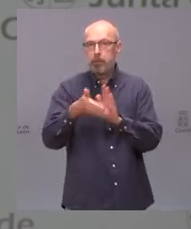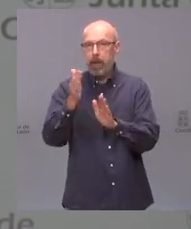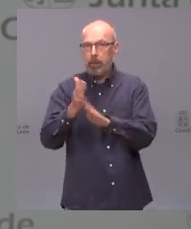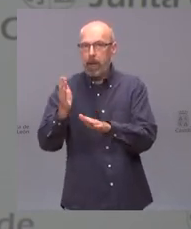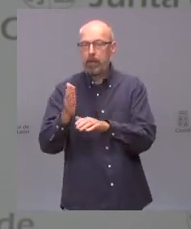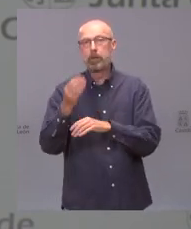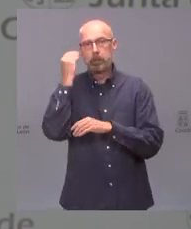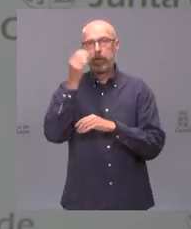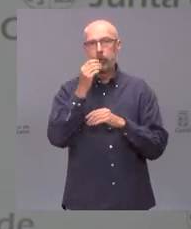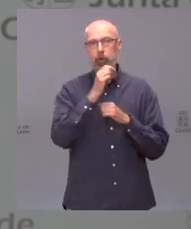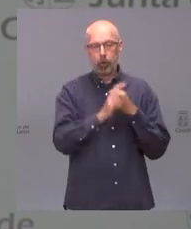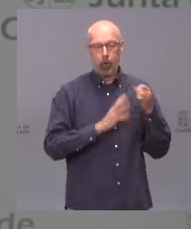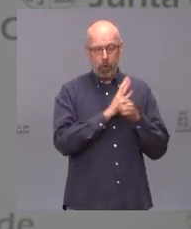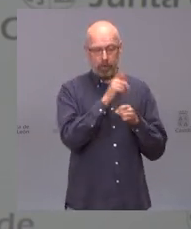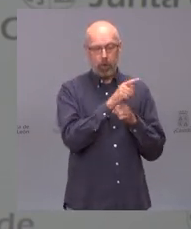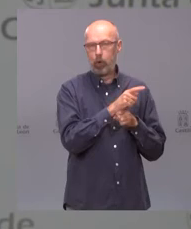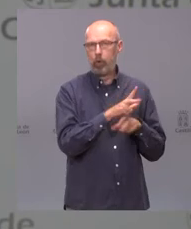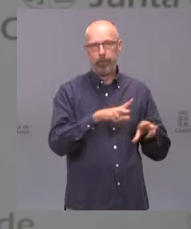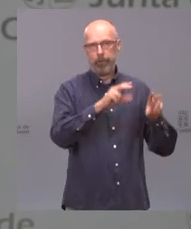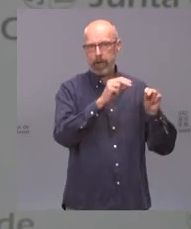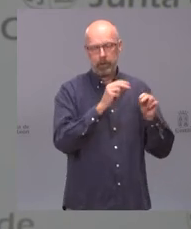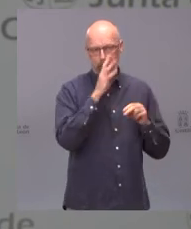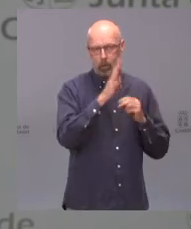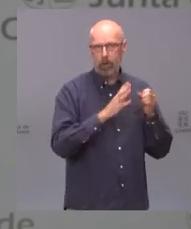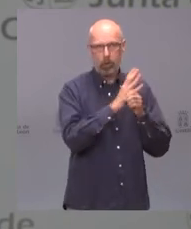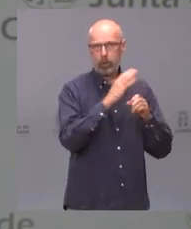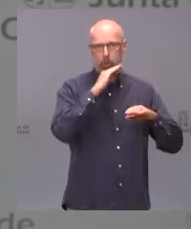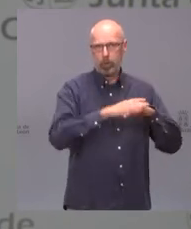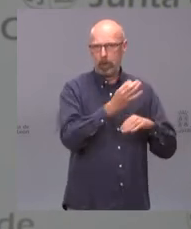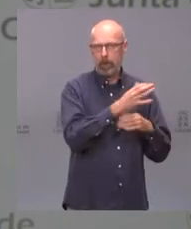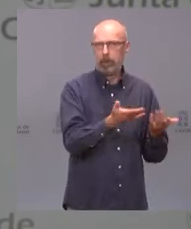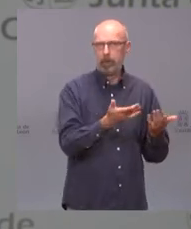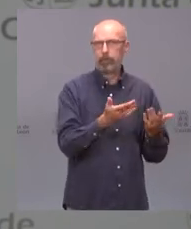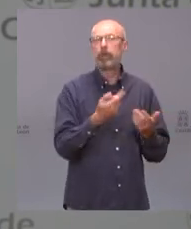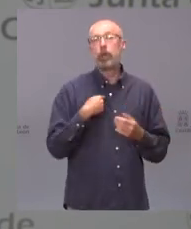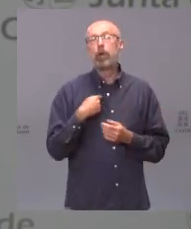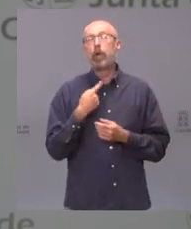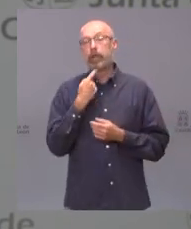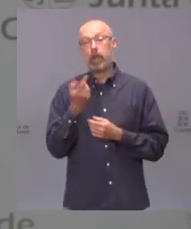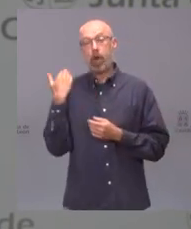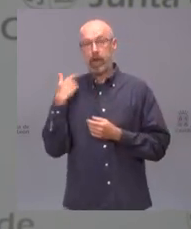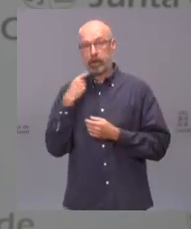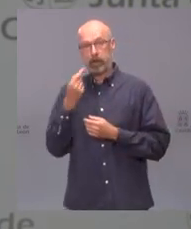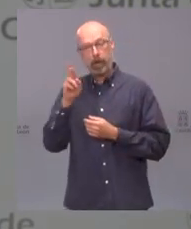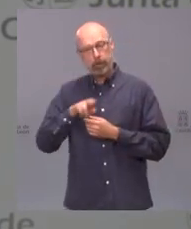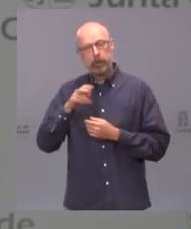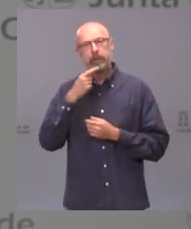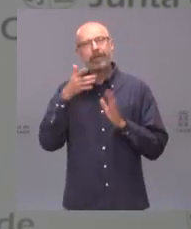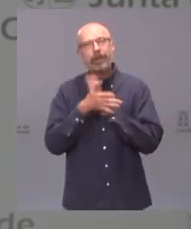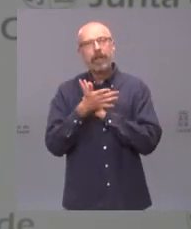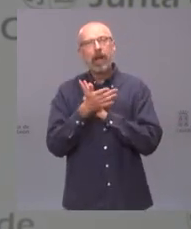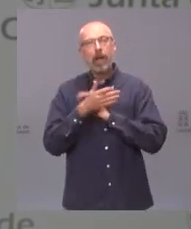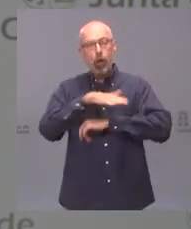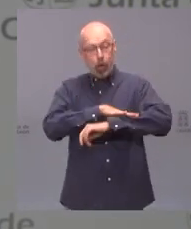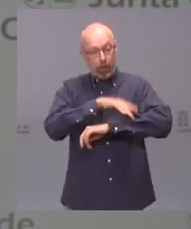que acabar la legislatura y tiene que cumplir sus pactos y le recupero una idea que hice en mi intervención inicial y es que este gobierno sigue cumpliendo pactos también